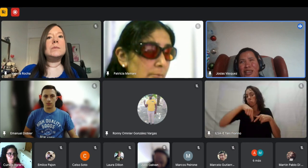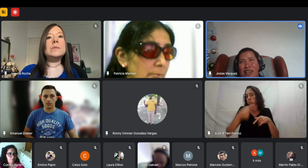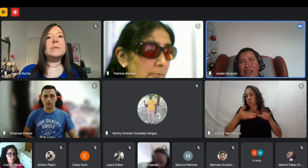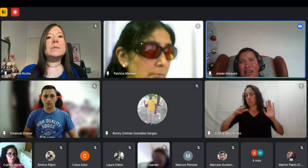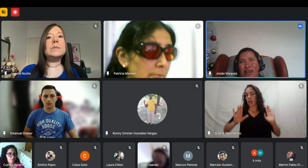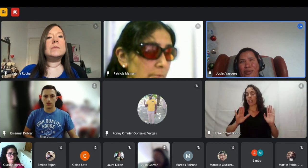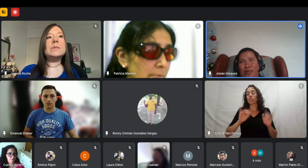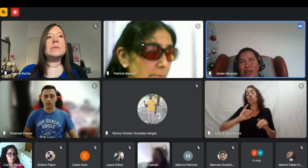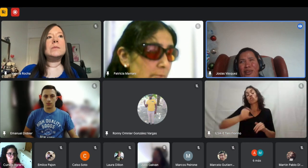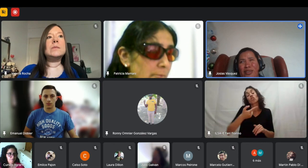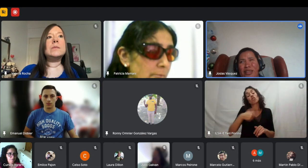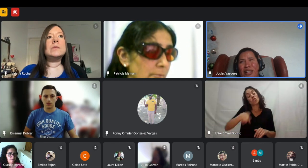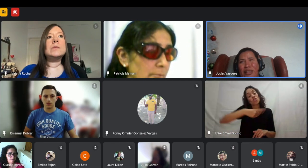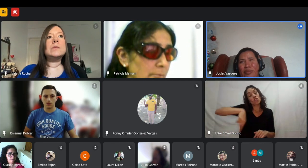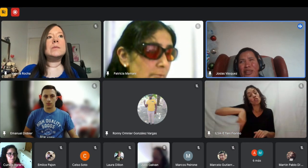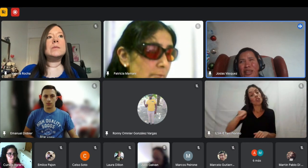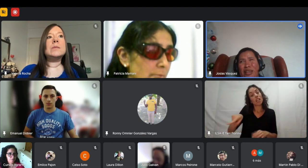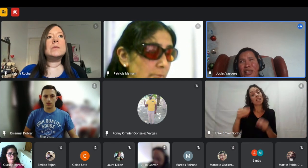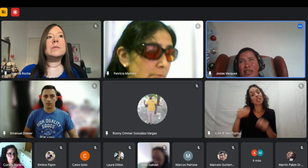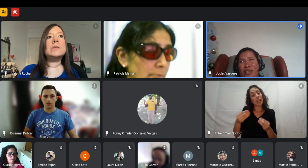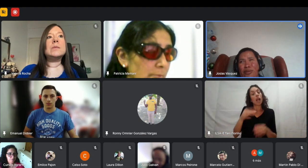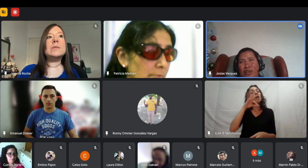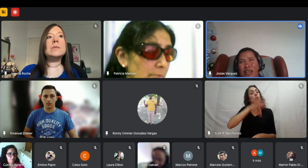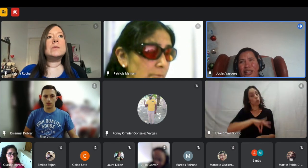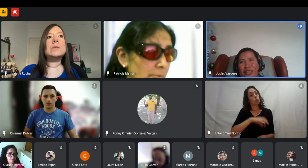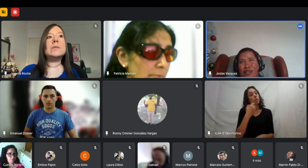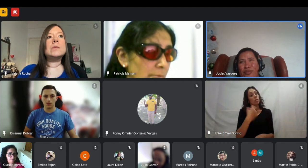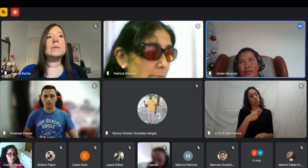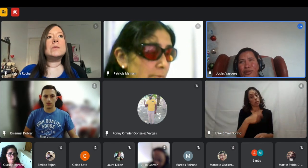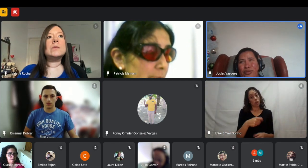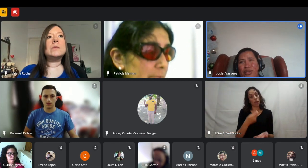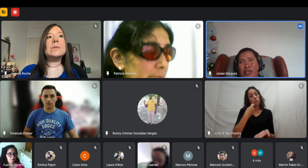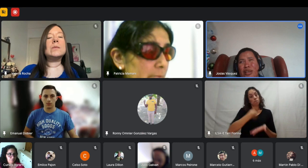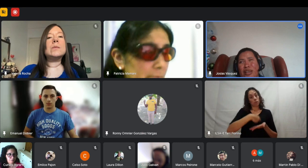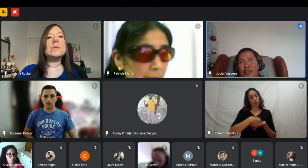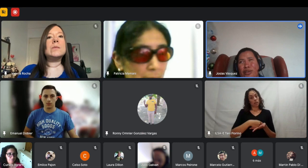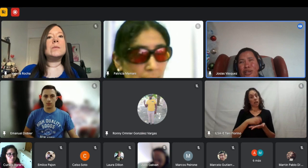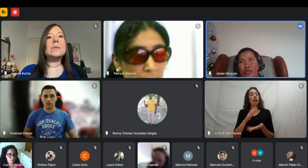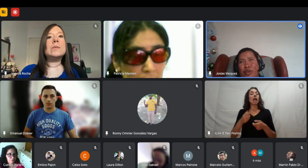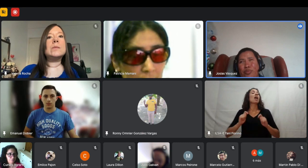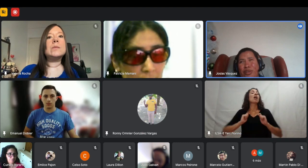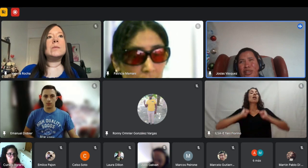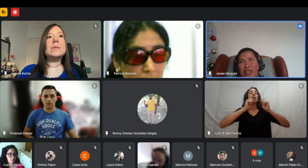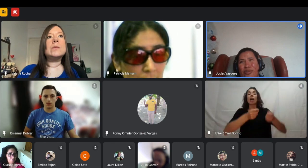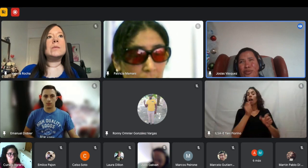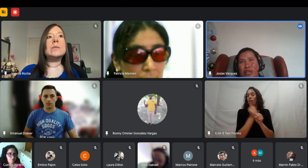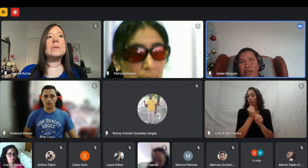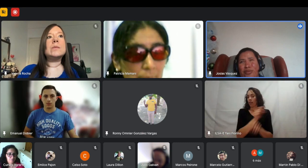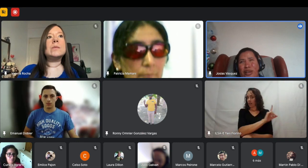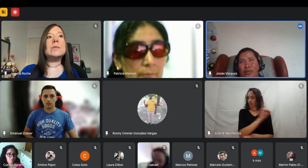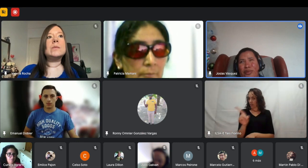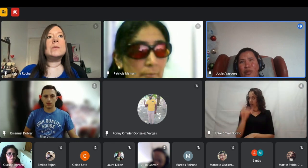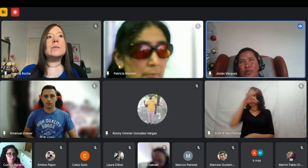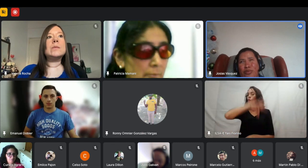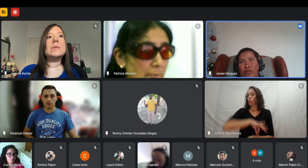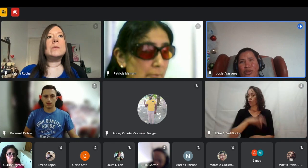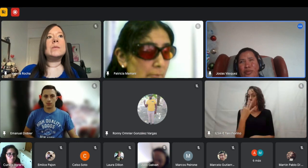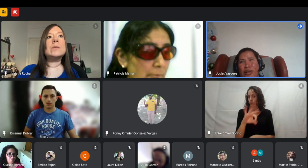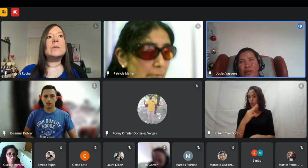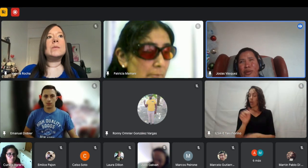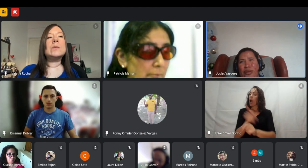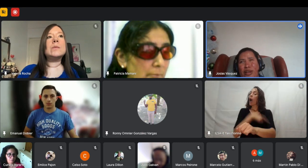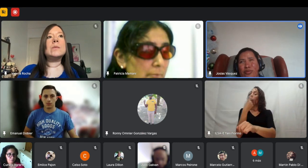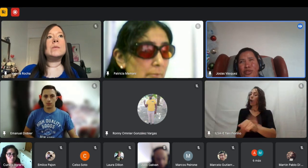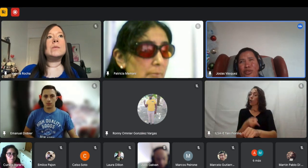yo haría sería cobrar directamente y no regalar el trabajo entonces creo que eso es algo muy importante acostumbrarnos a cobrar por